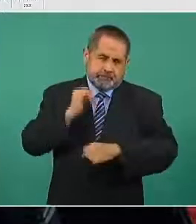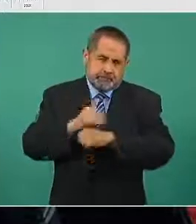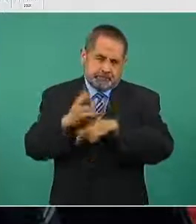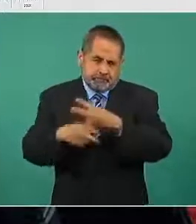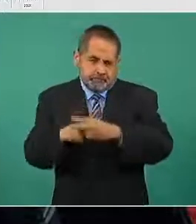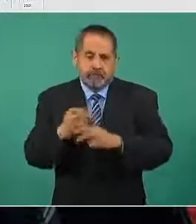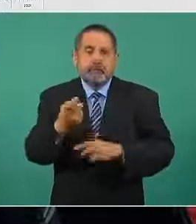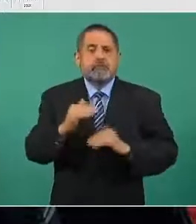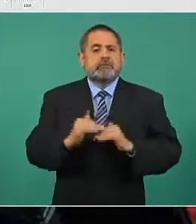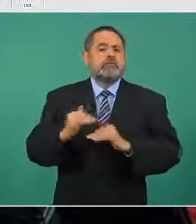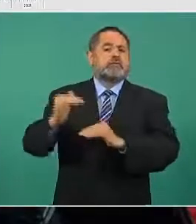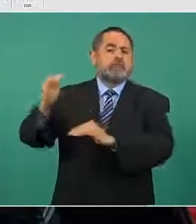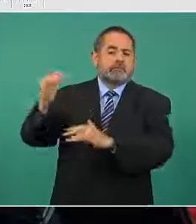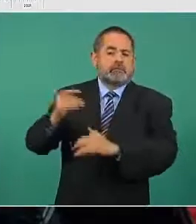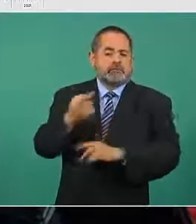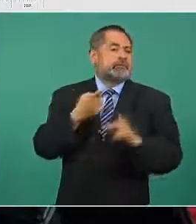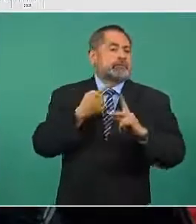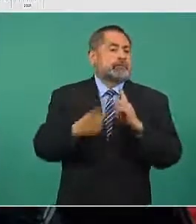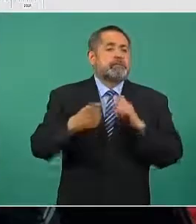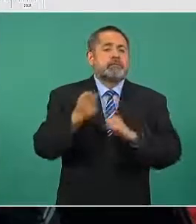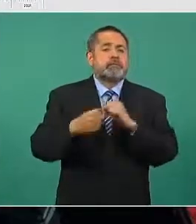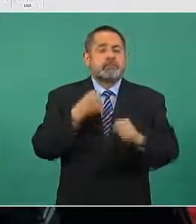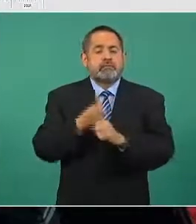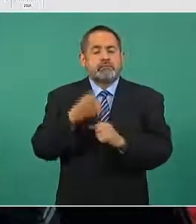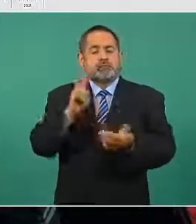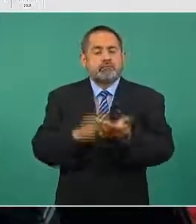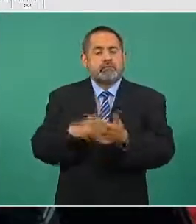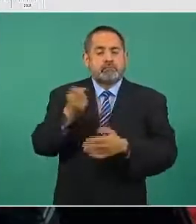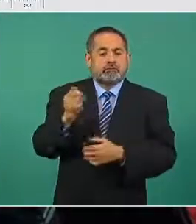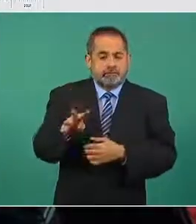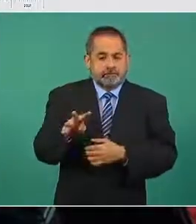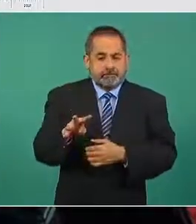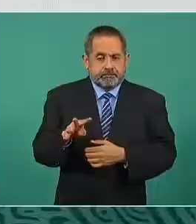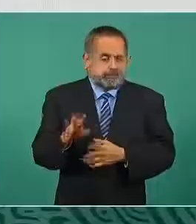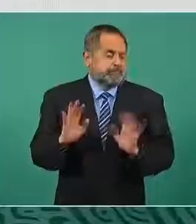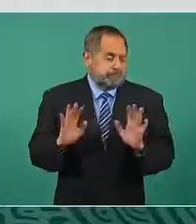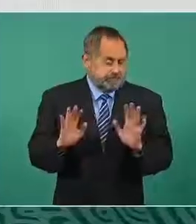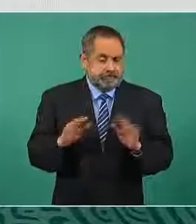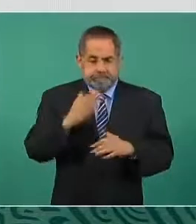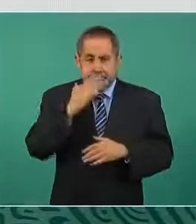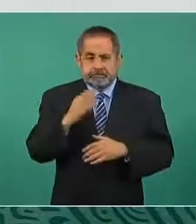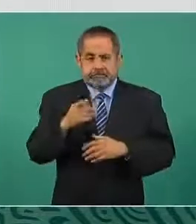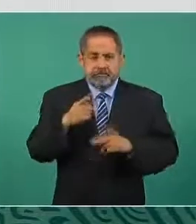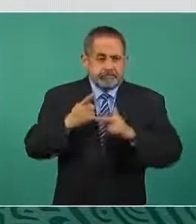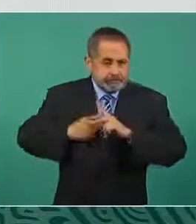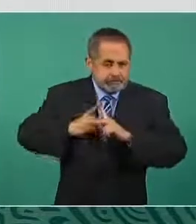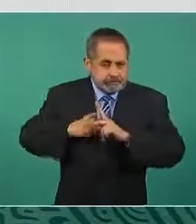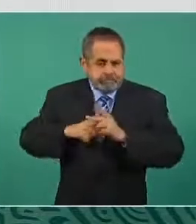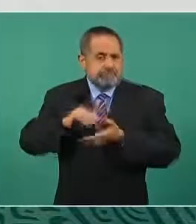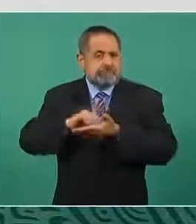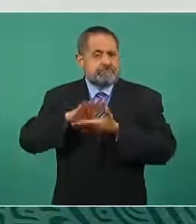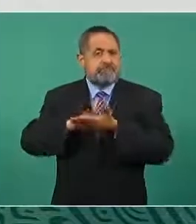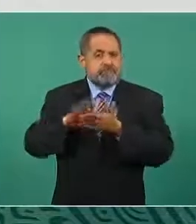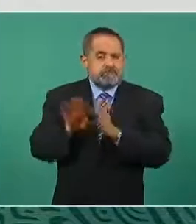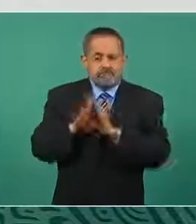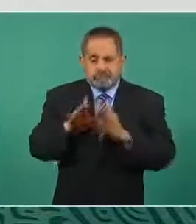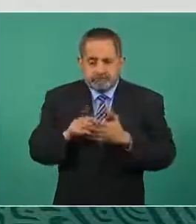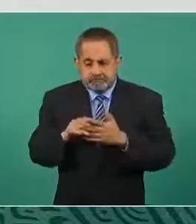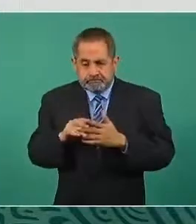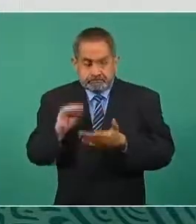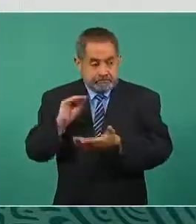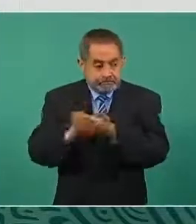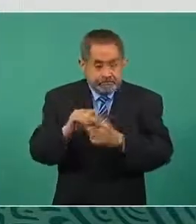diecinueve empieza este ya como parte de la atención